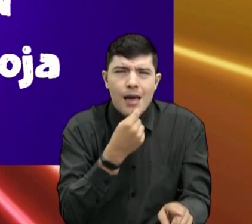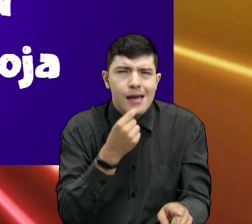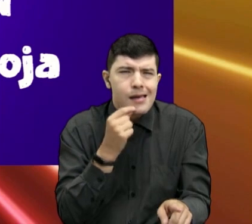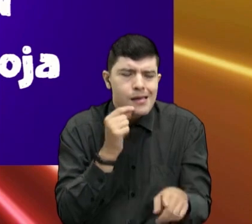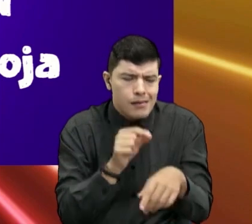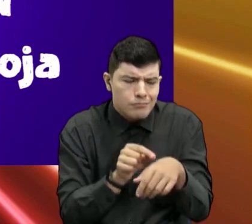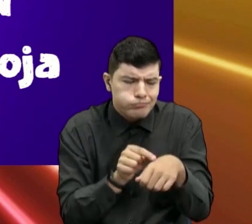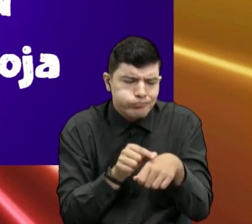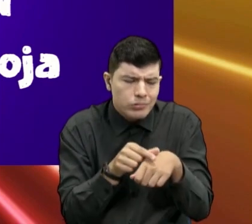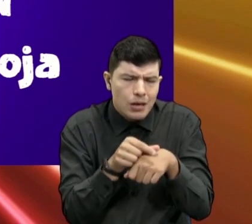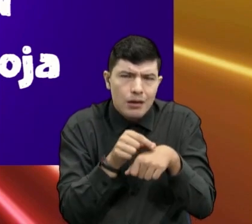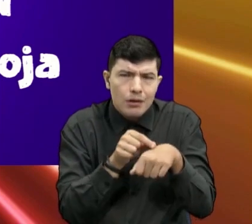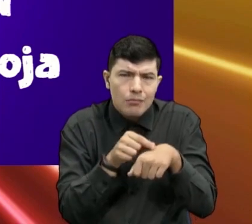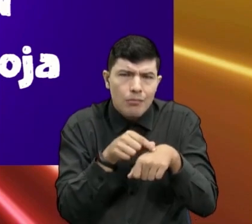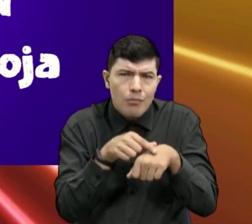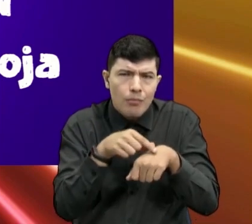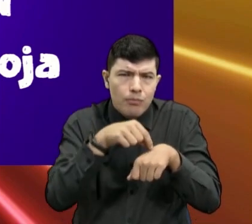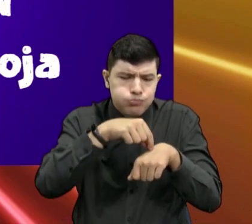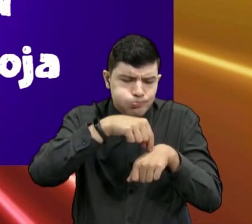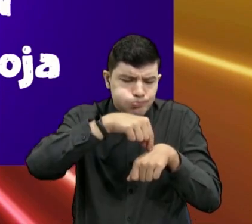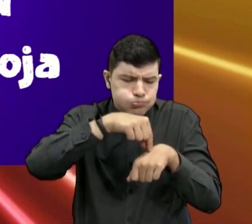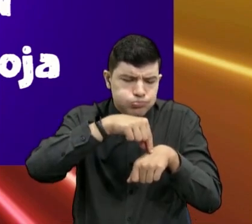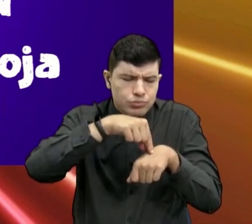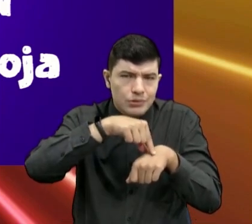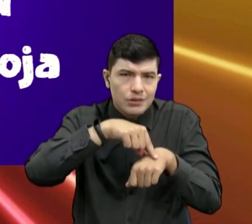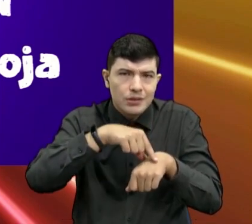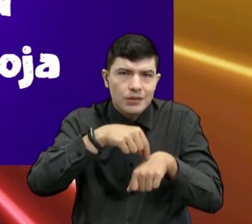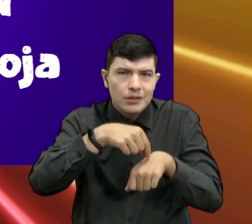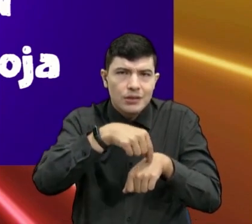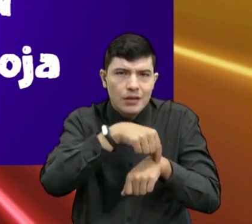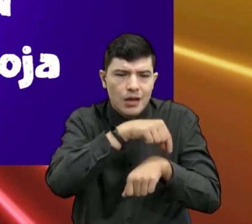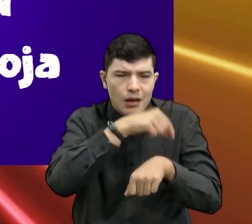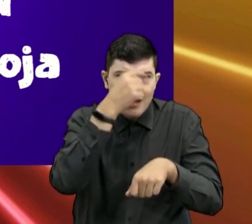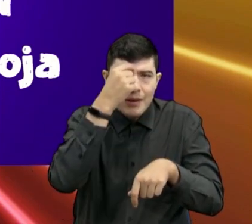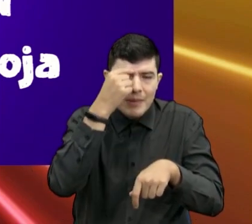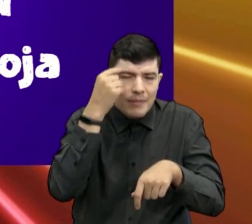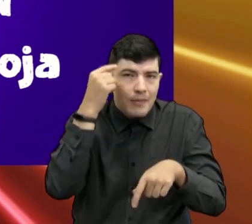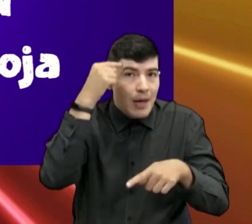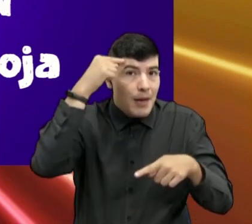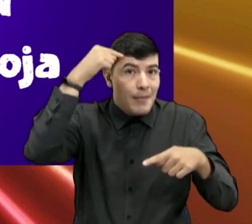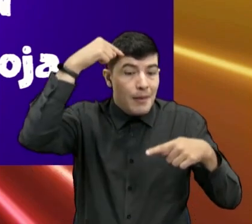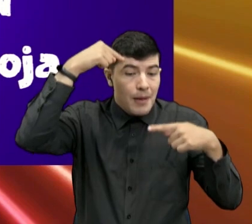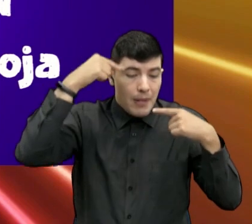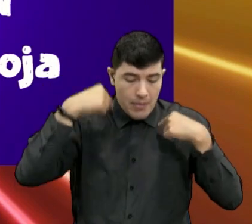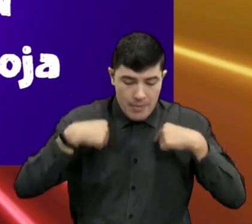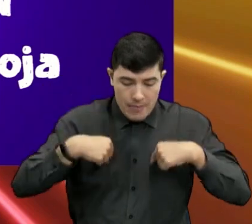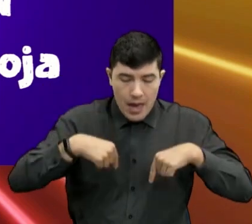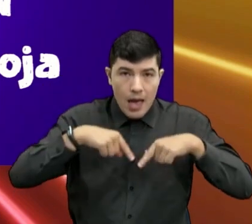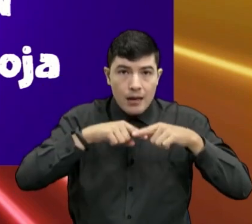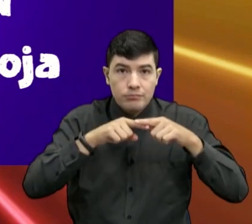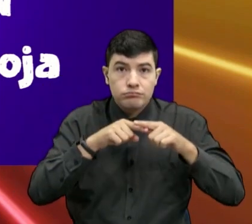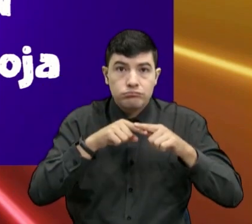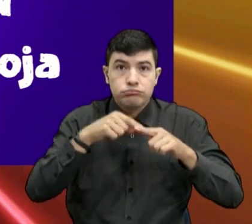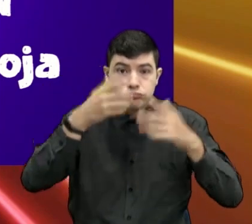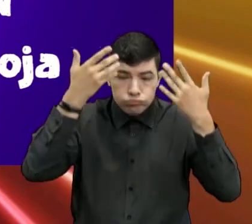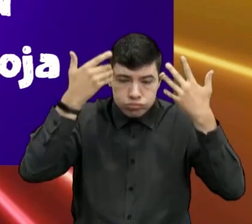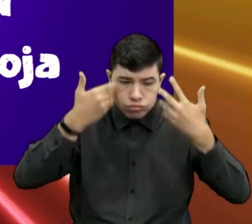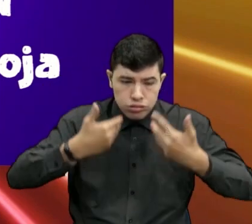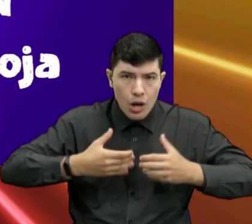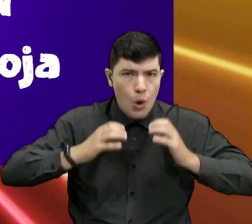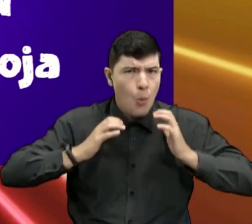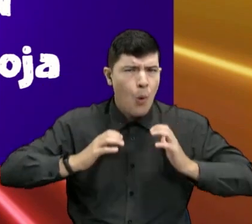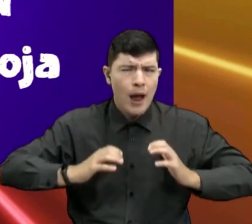de arriba hacia abajo, hasta la punta del pie. ¿De la punta del dedo corto? Hasta la planta del pie.